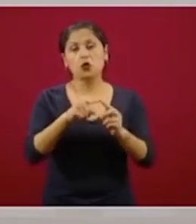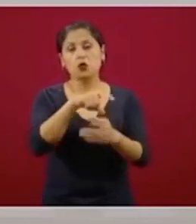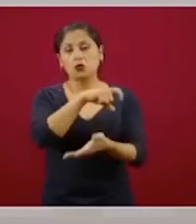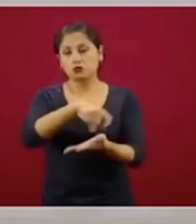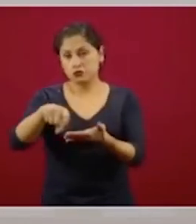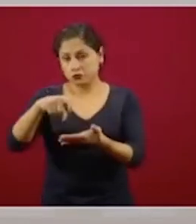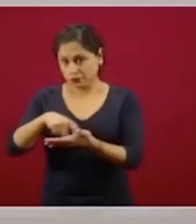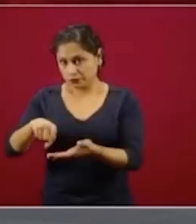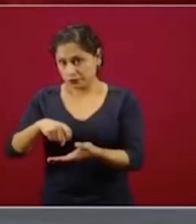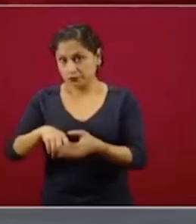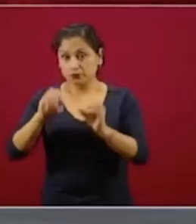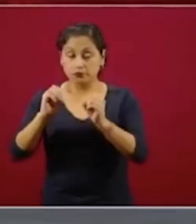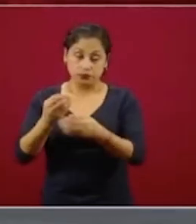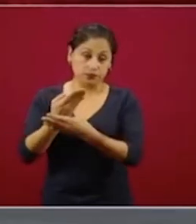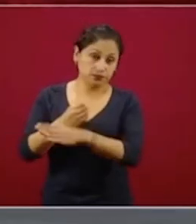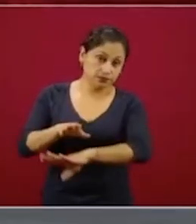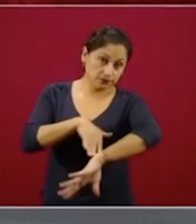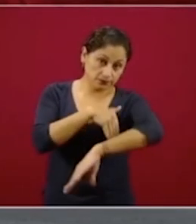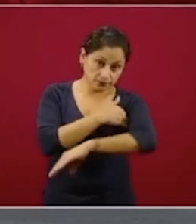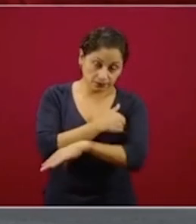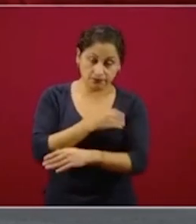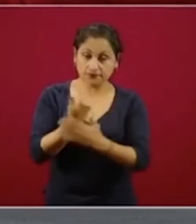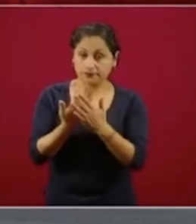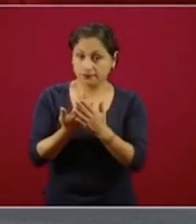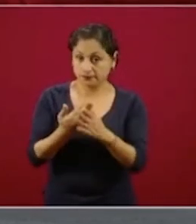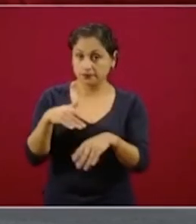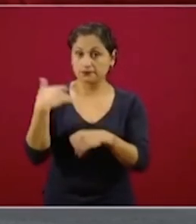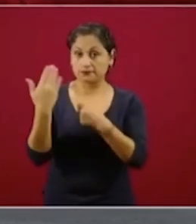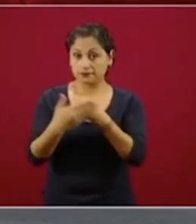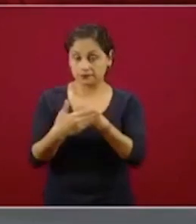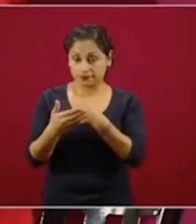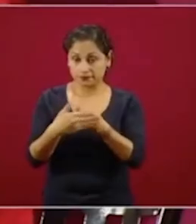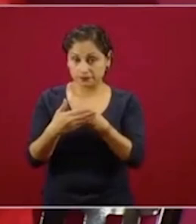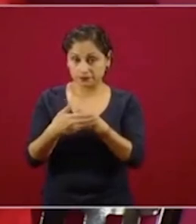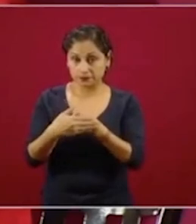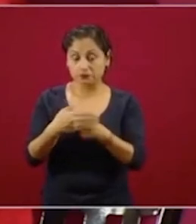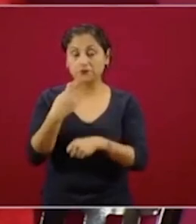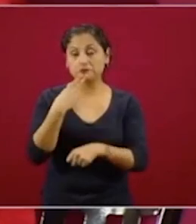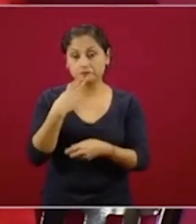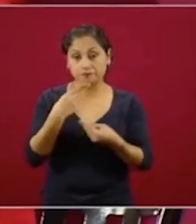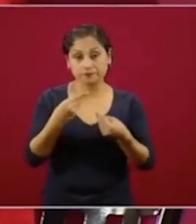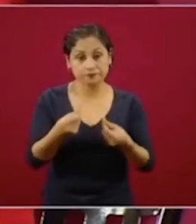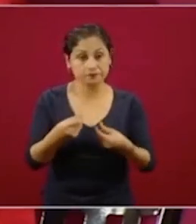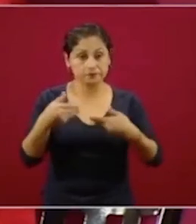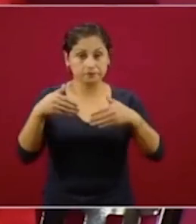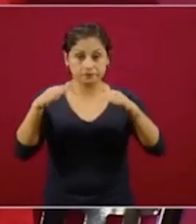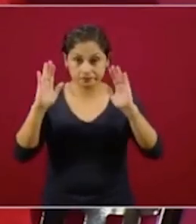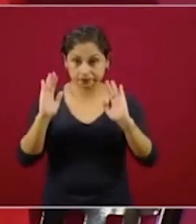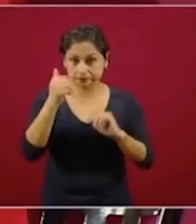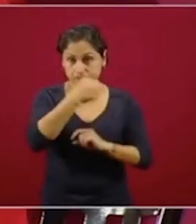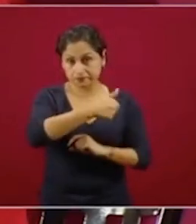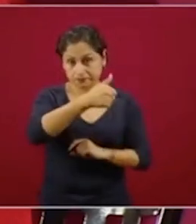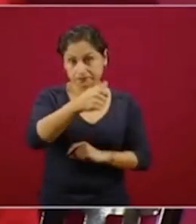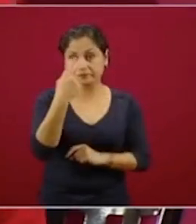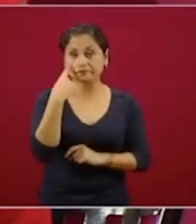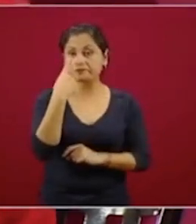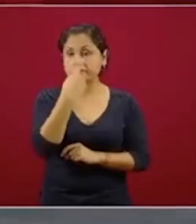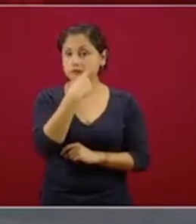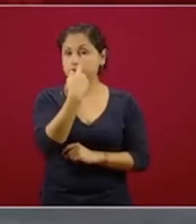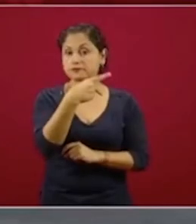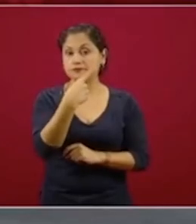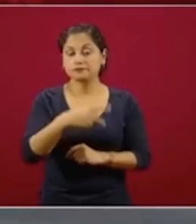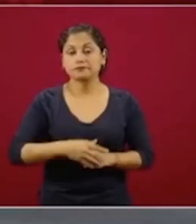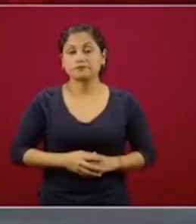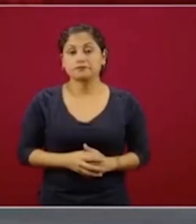cuentas bancarias esperando a encontrar el mejor uso que hagan los beneficiarios de ese dinero. Entonces,